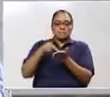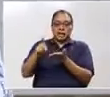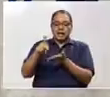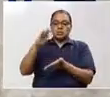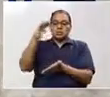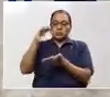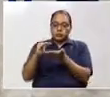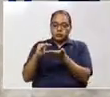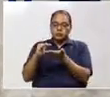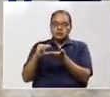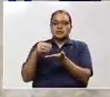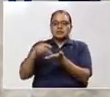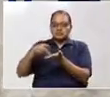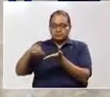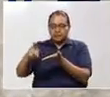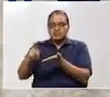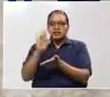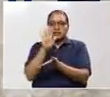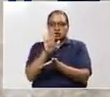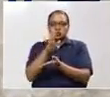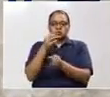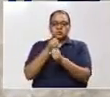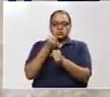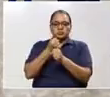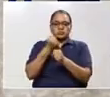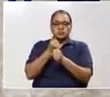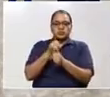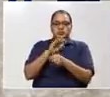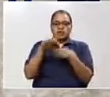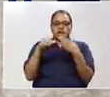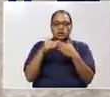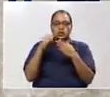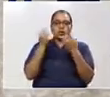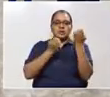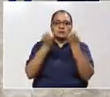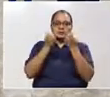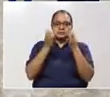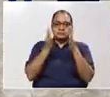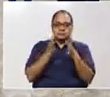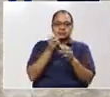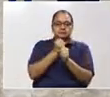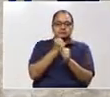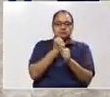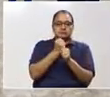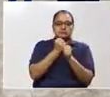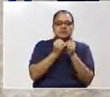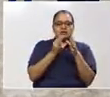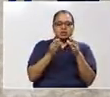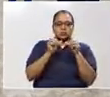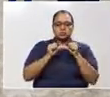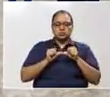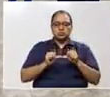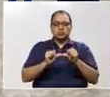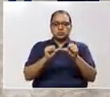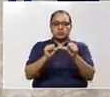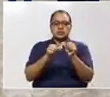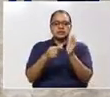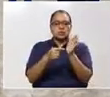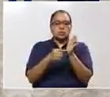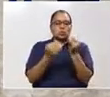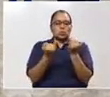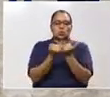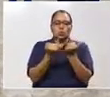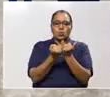del 100% que se le reconoce a todos aquellos empleadores que mantengan sus planillas tal cual